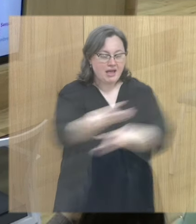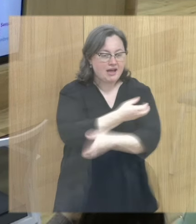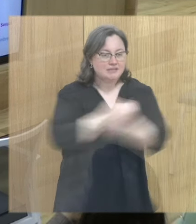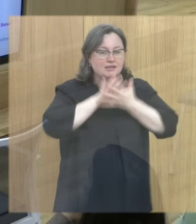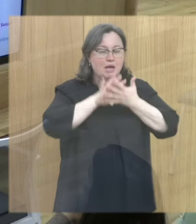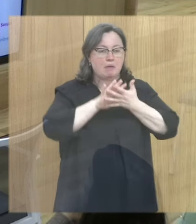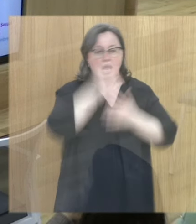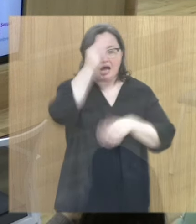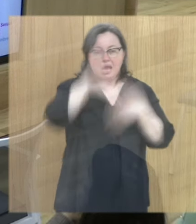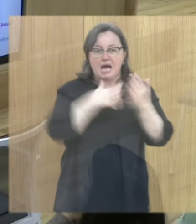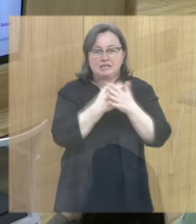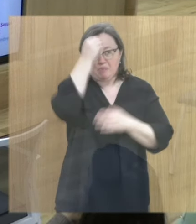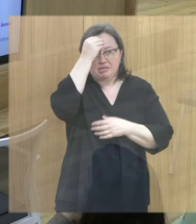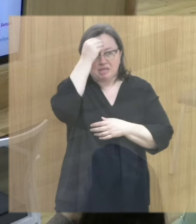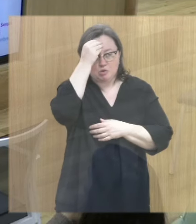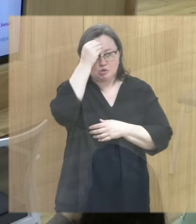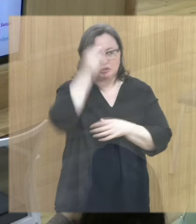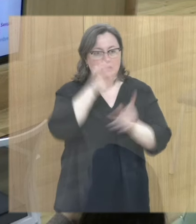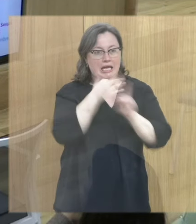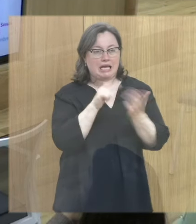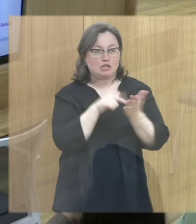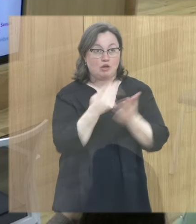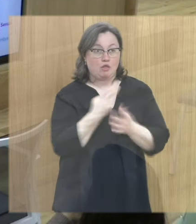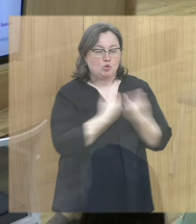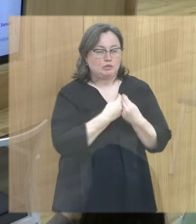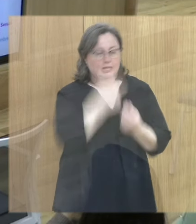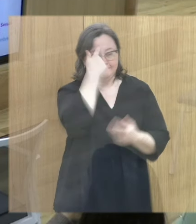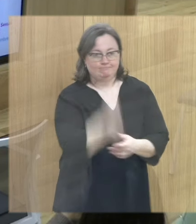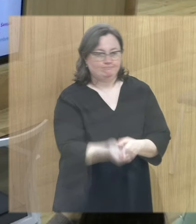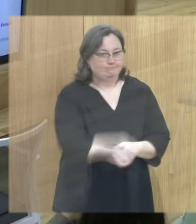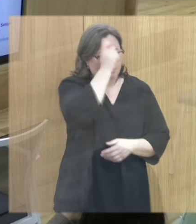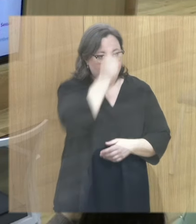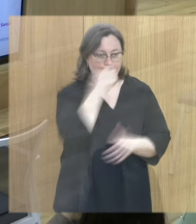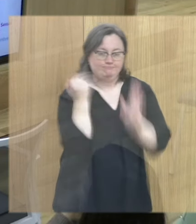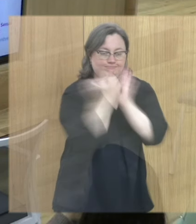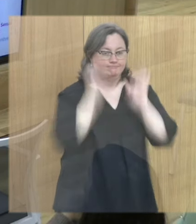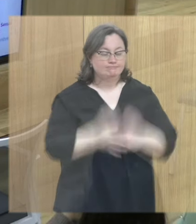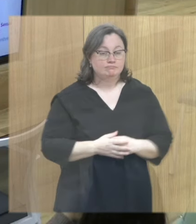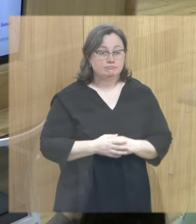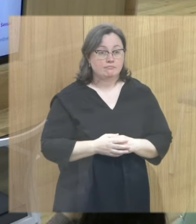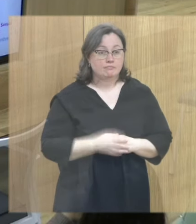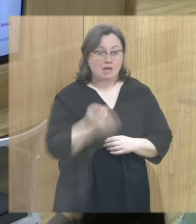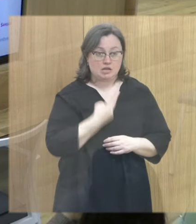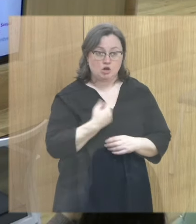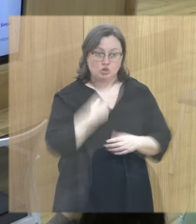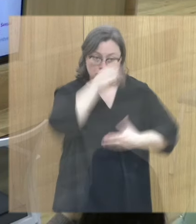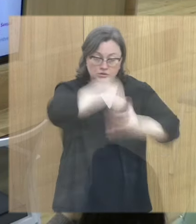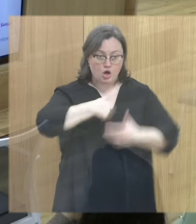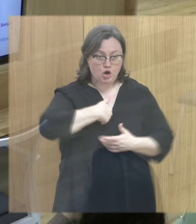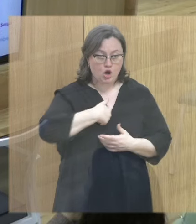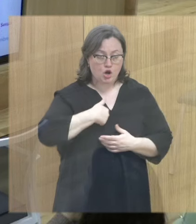Y sobre todo creo que nos ha marcado un caso que tuvimos en el que participamos las dos de